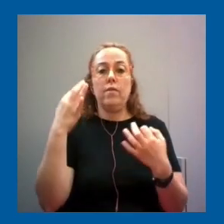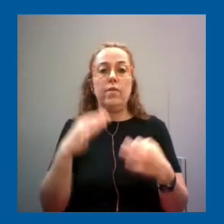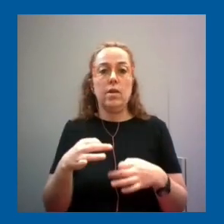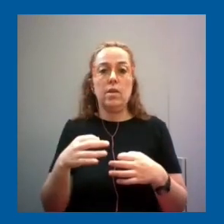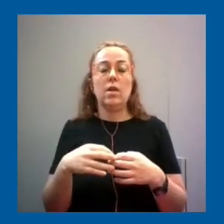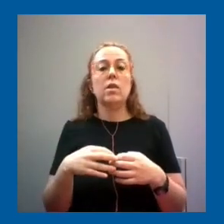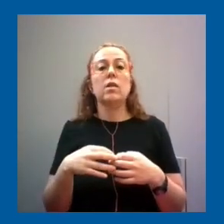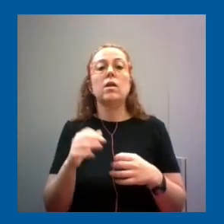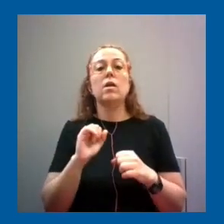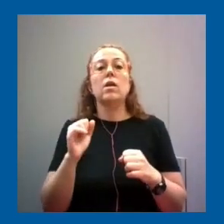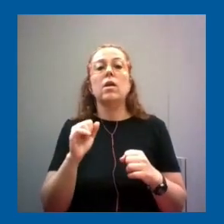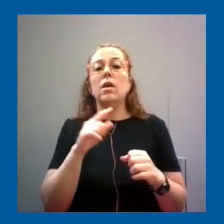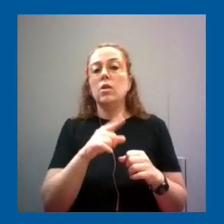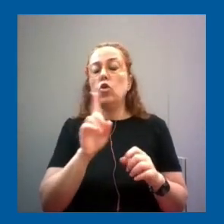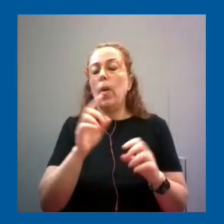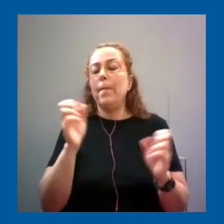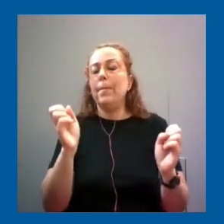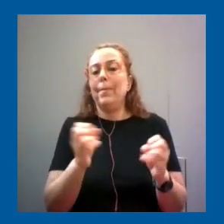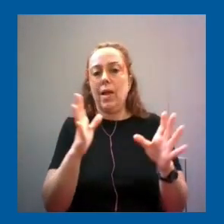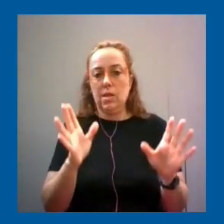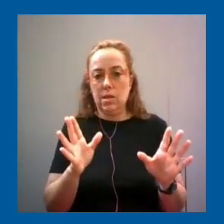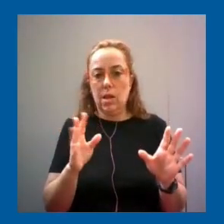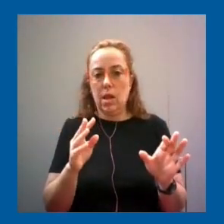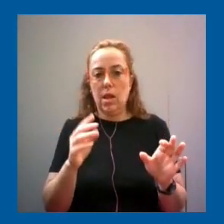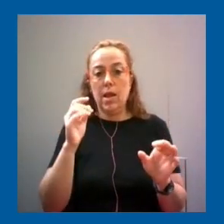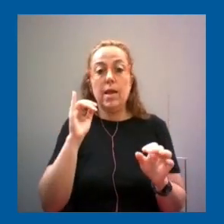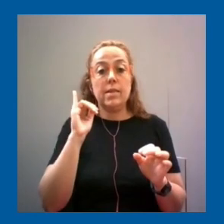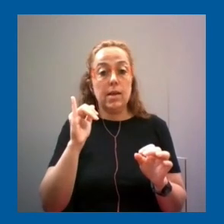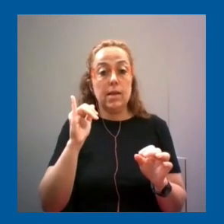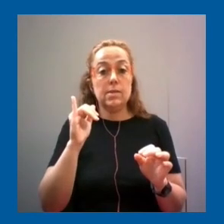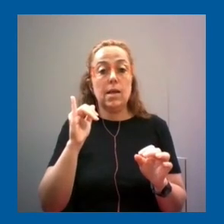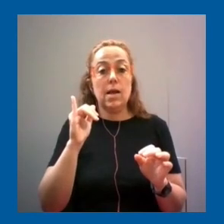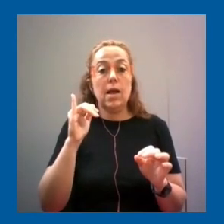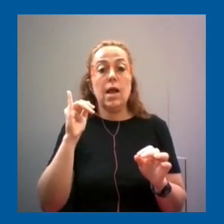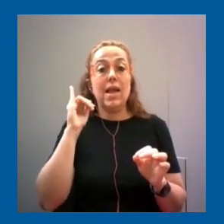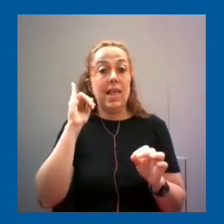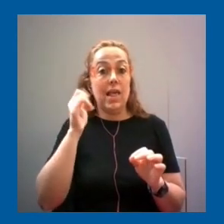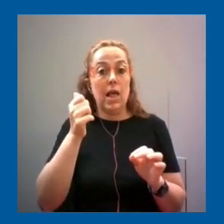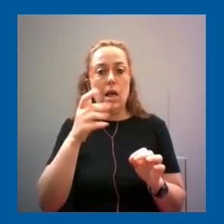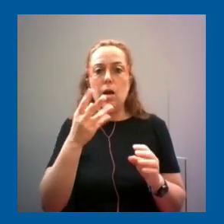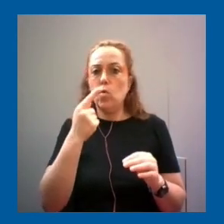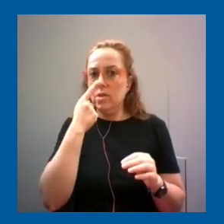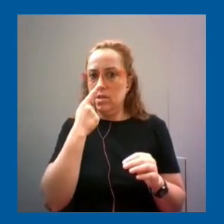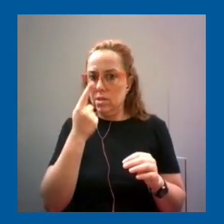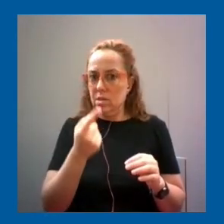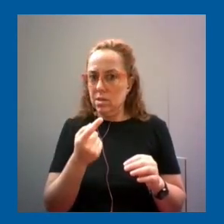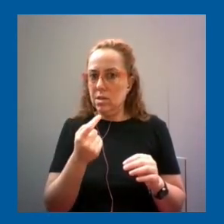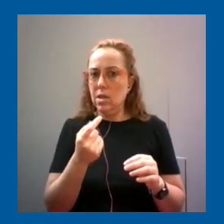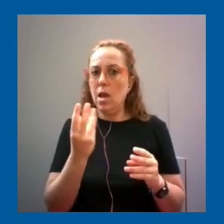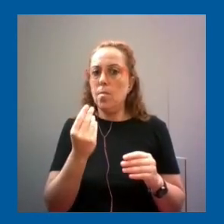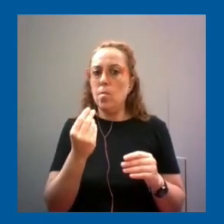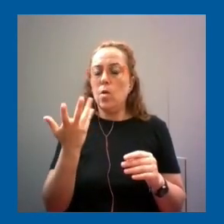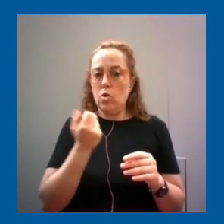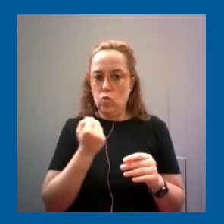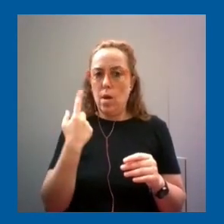brujería. Y no es magia la inteligencia artificial. Es muy potente, es muy interesante, es muy útil, pero